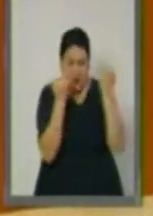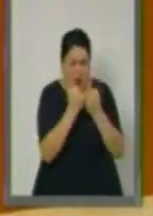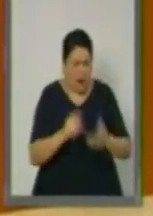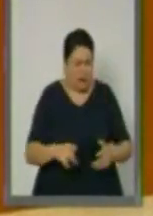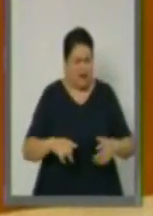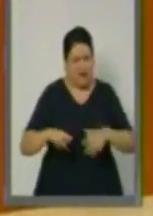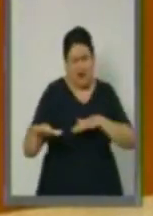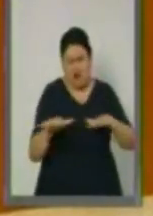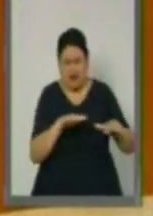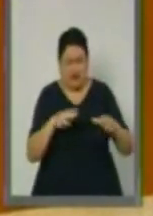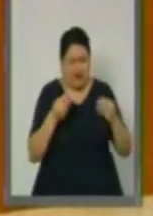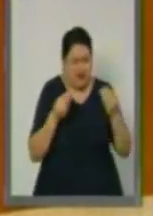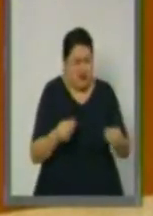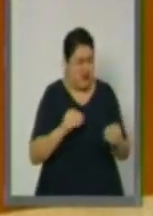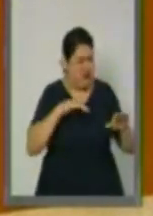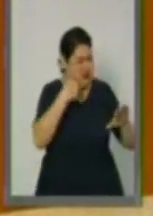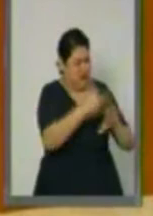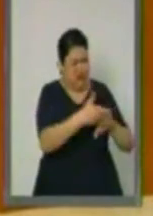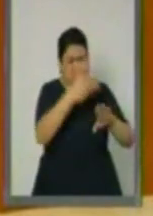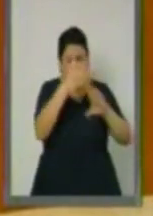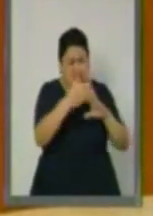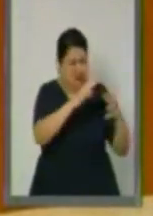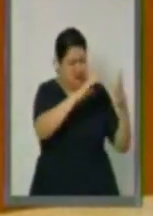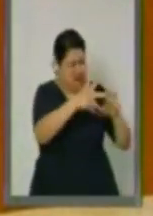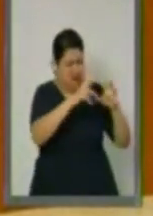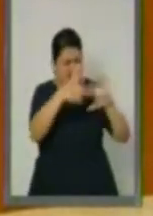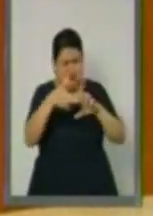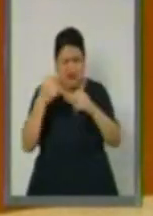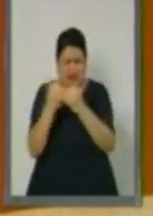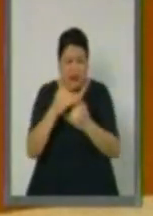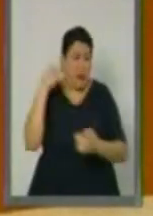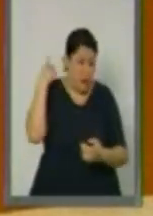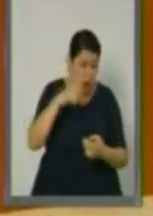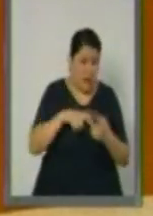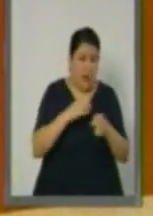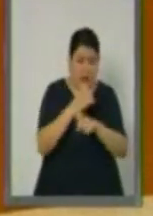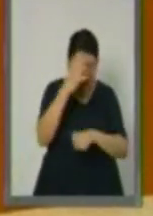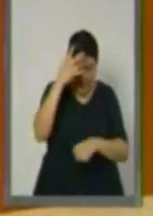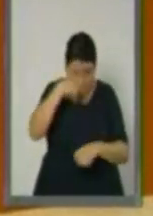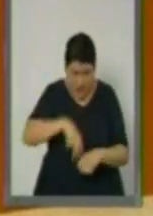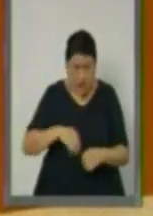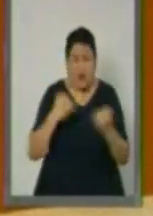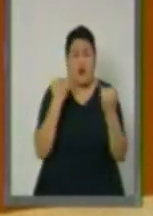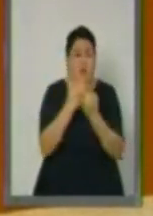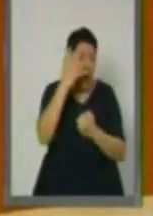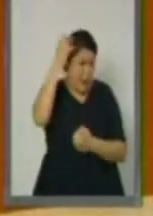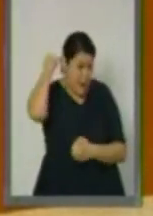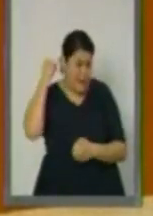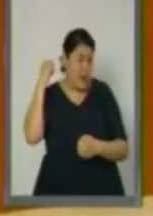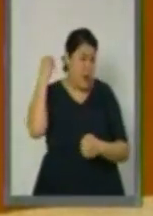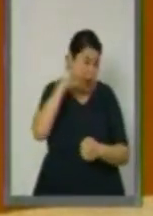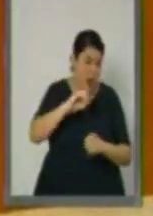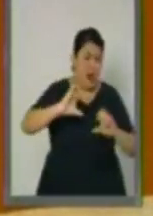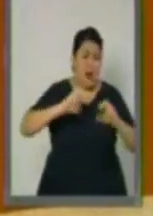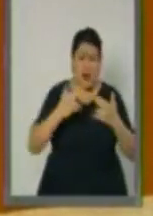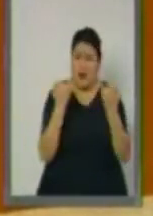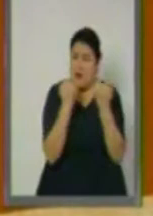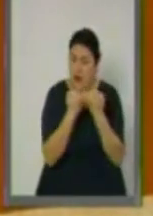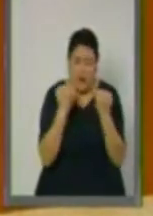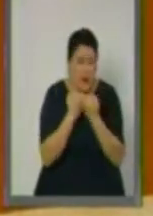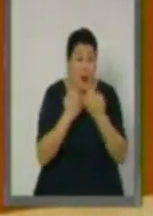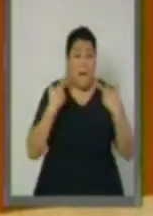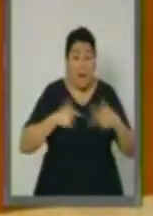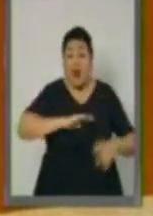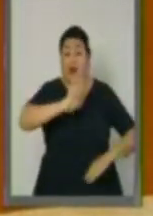graves y muy lamentables afectaciones en la Ciudad de México, Puebla, Estado de México, Oaxaca y Morelos, desde la pérdida de viviendas